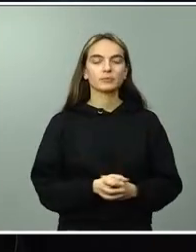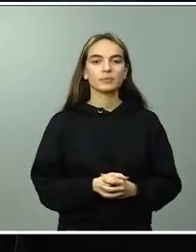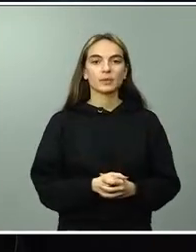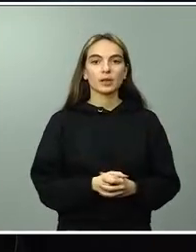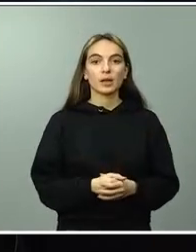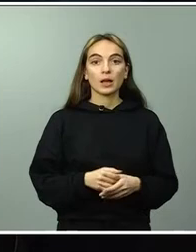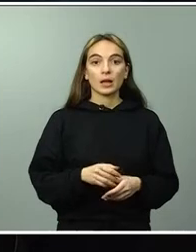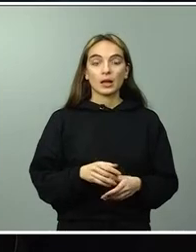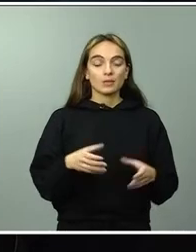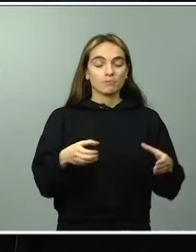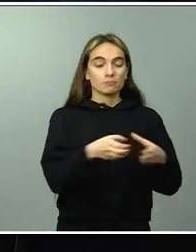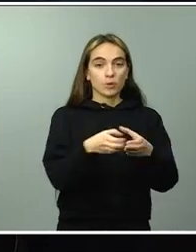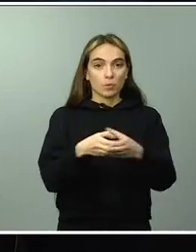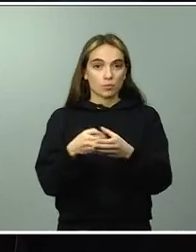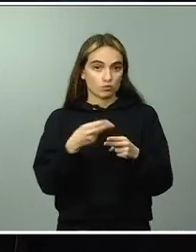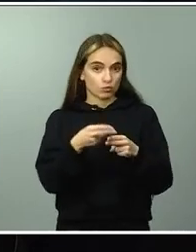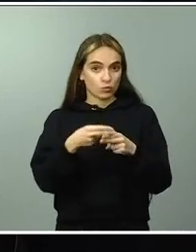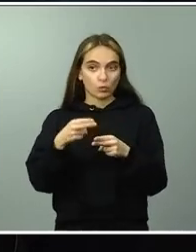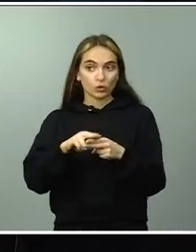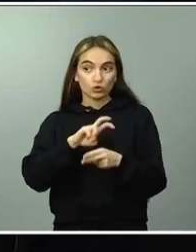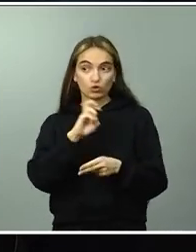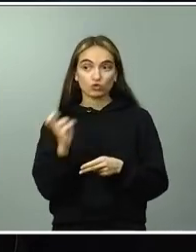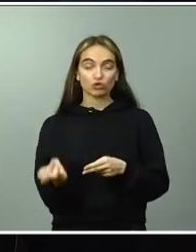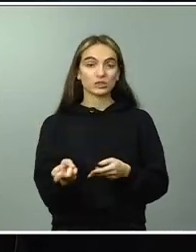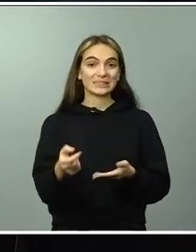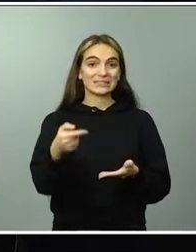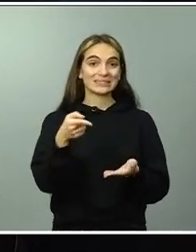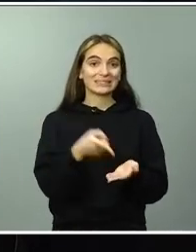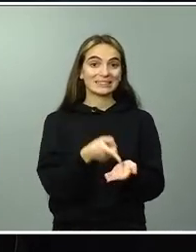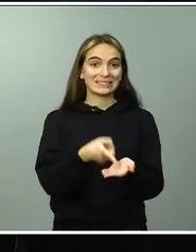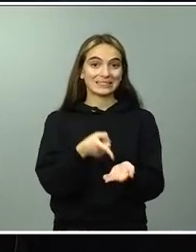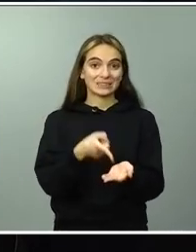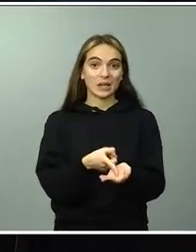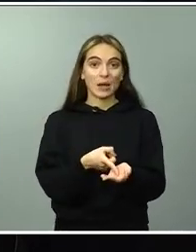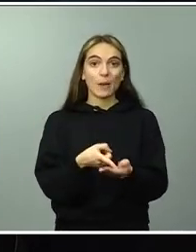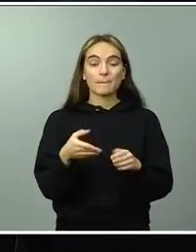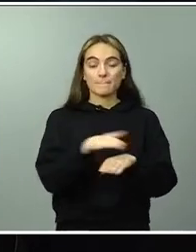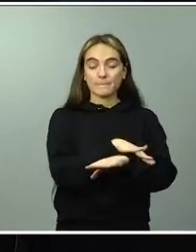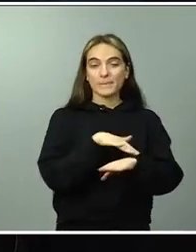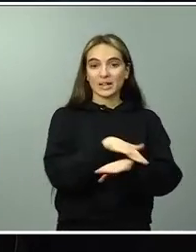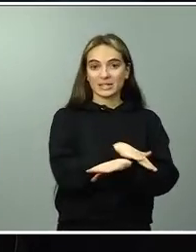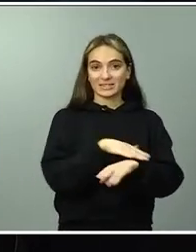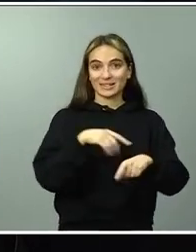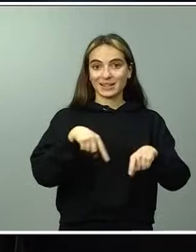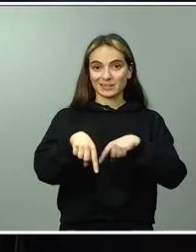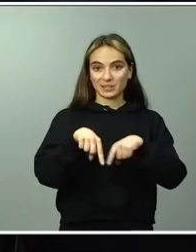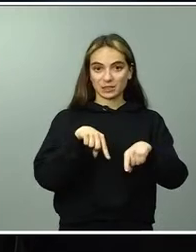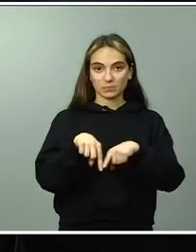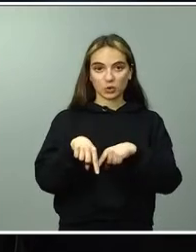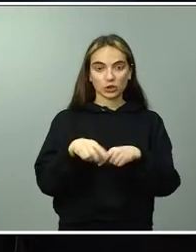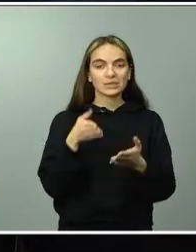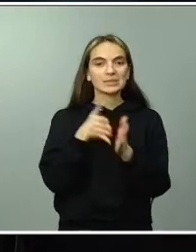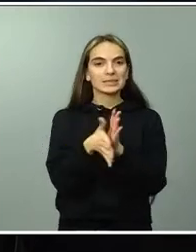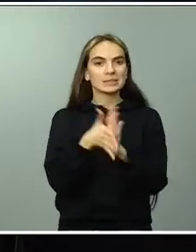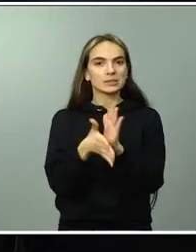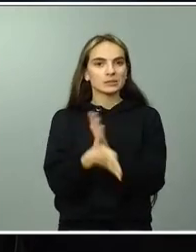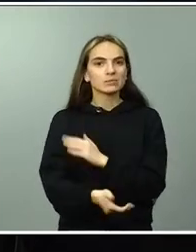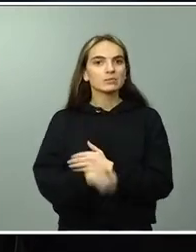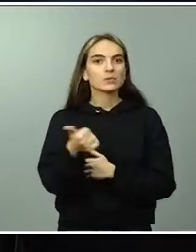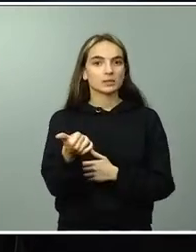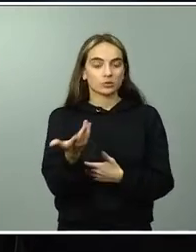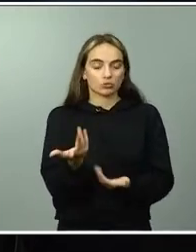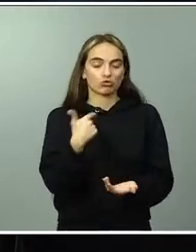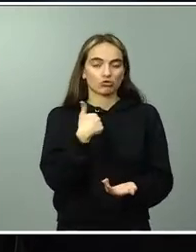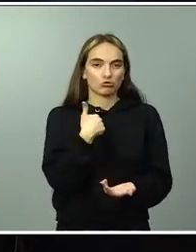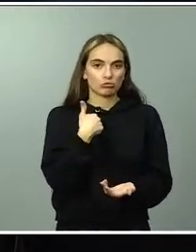grupos están exigiendo a la ministra de transportes más explicaciones quería saber si la ministra Raquel Sánchez tiene previsto comparecer en el congreso